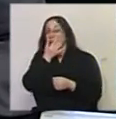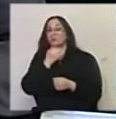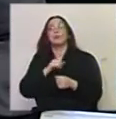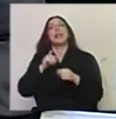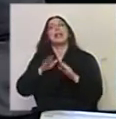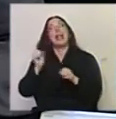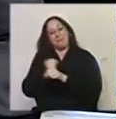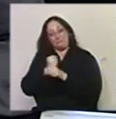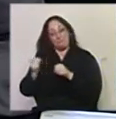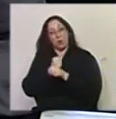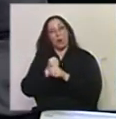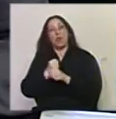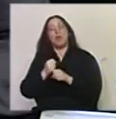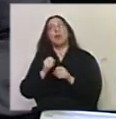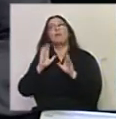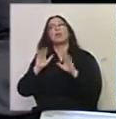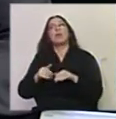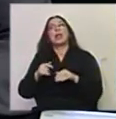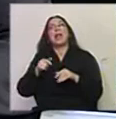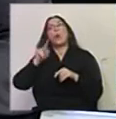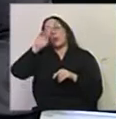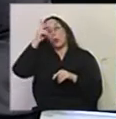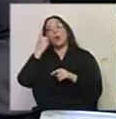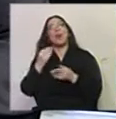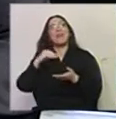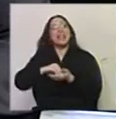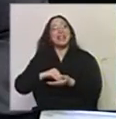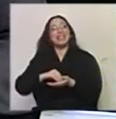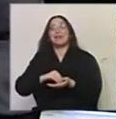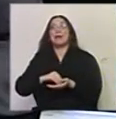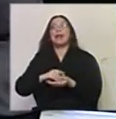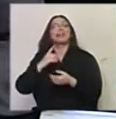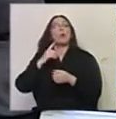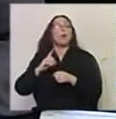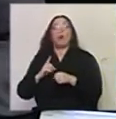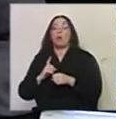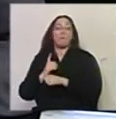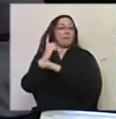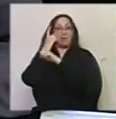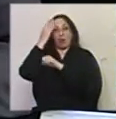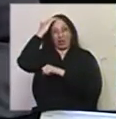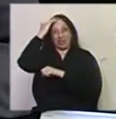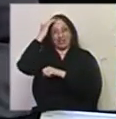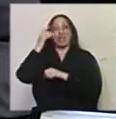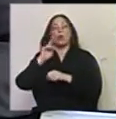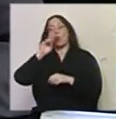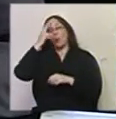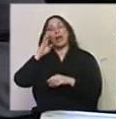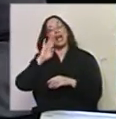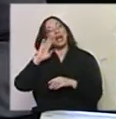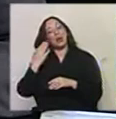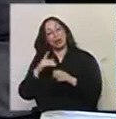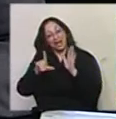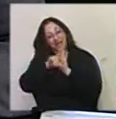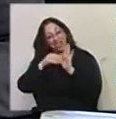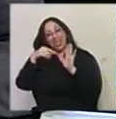aprobado va ser un aspecto que coloca a Uruguay una vez más en este tema a la punta. Uruguay va a reconocer en su ley